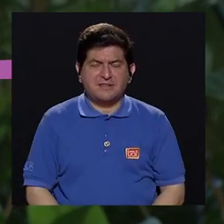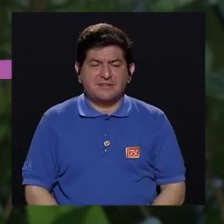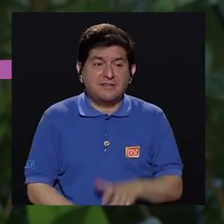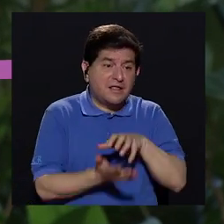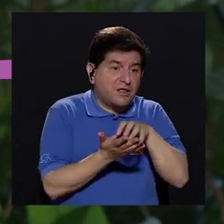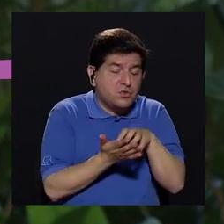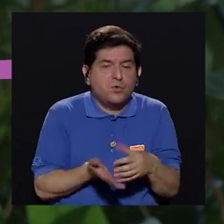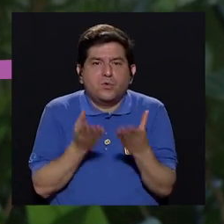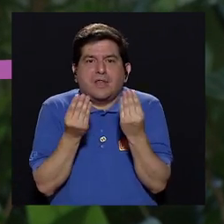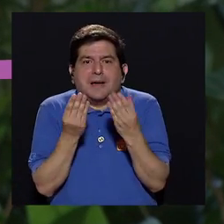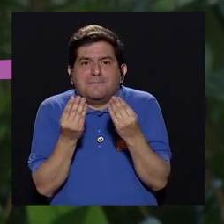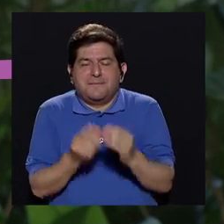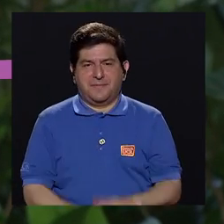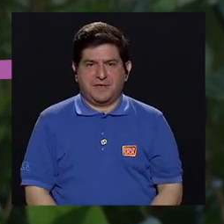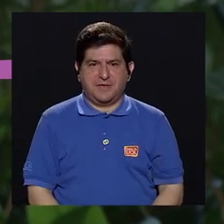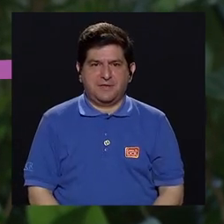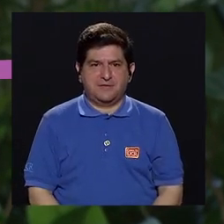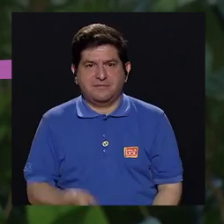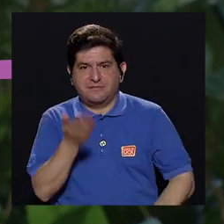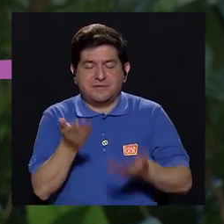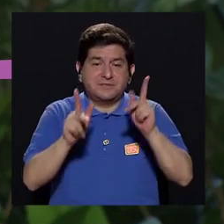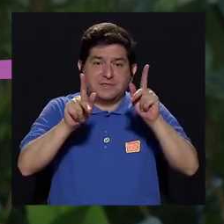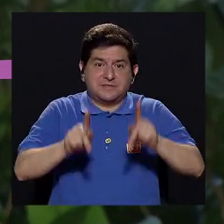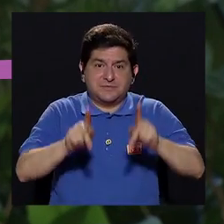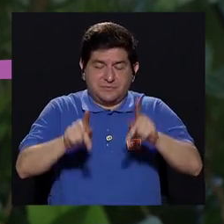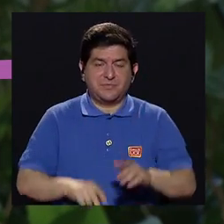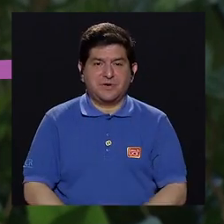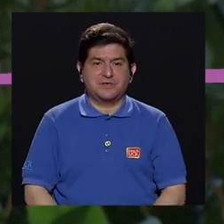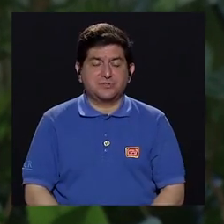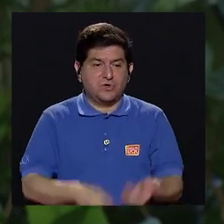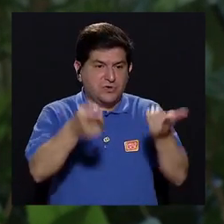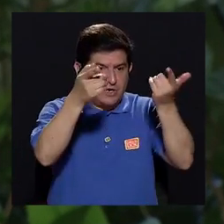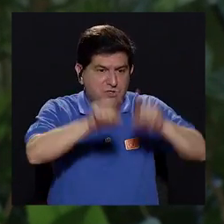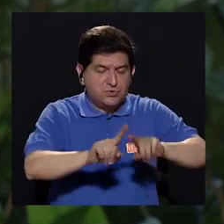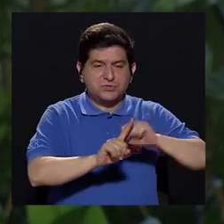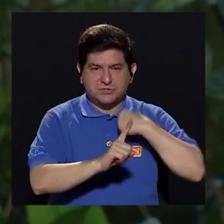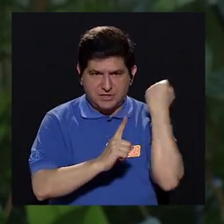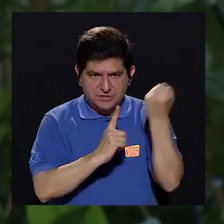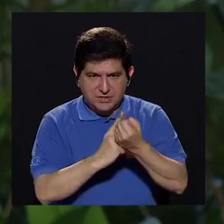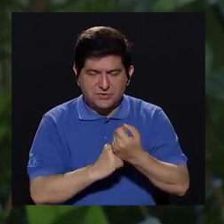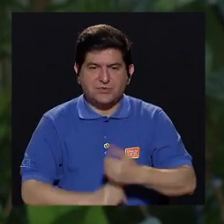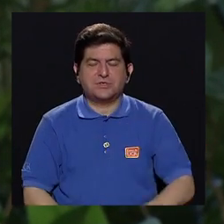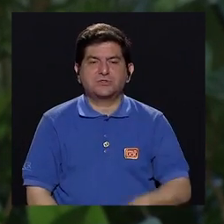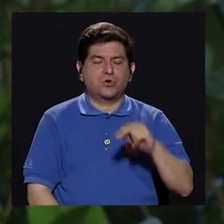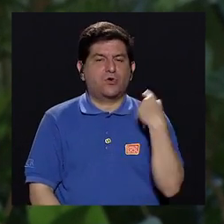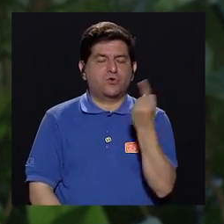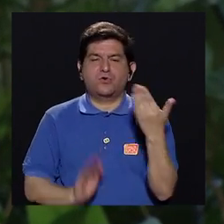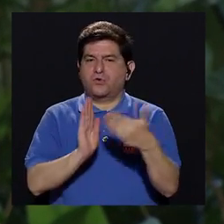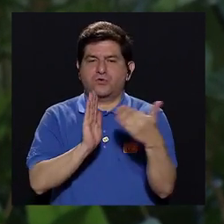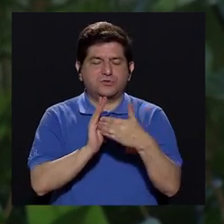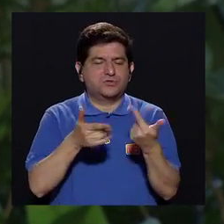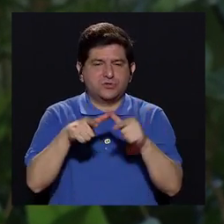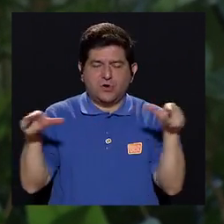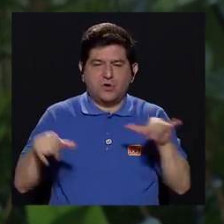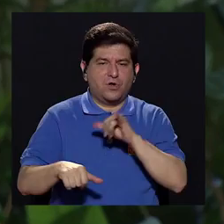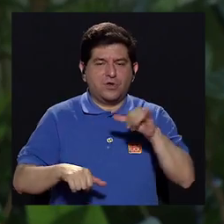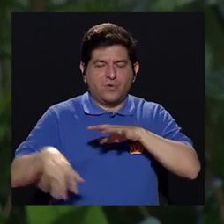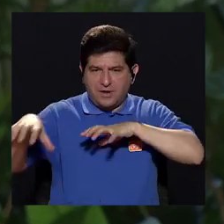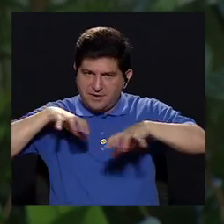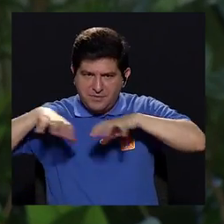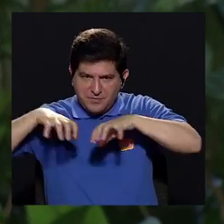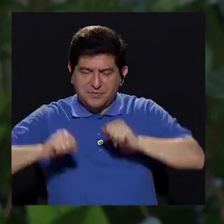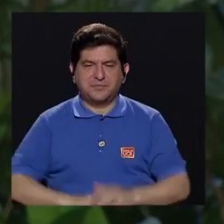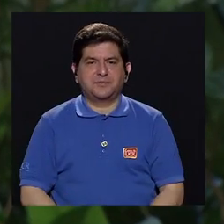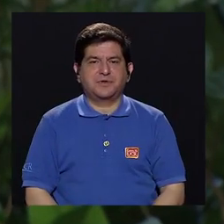incertidumbre, el miedo, el temor, el hecho de que muchas veces cuando hay un evento de estos, no solo se me afecta el lenguaje, se me afecta la parte motriz.